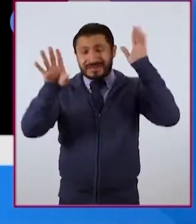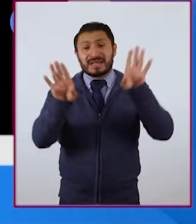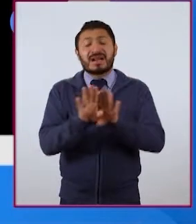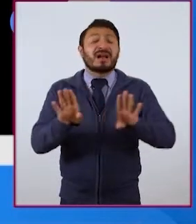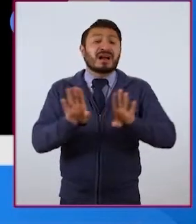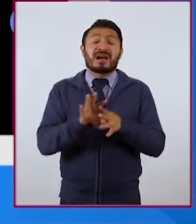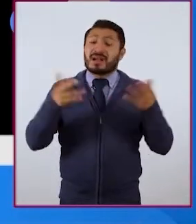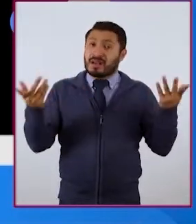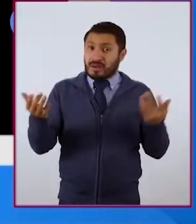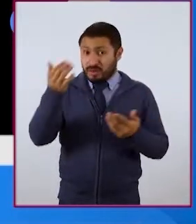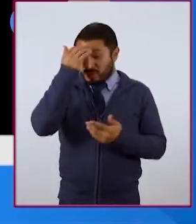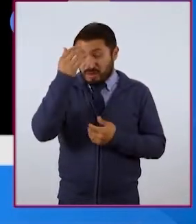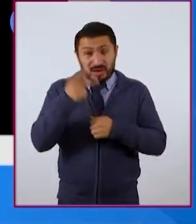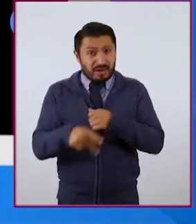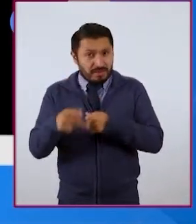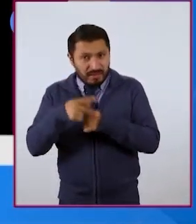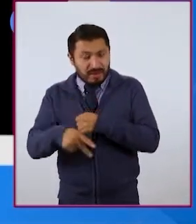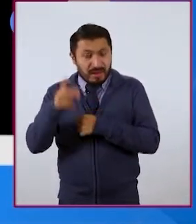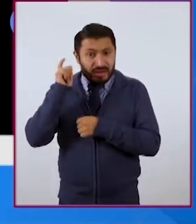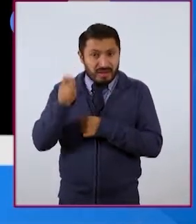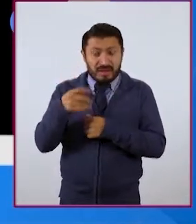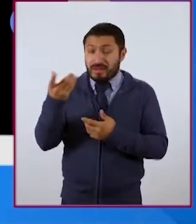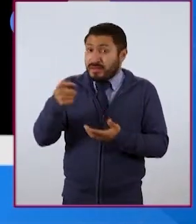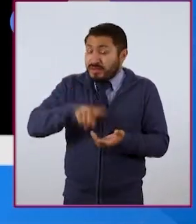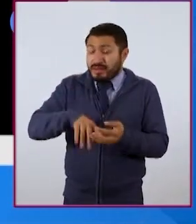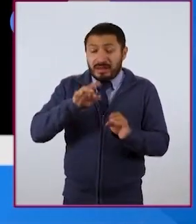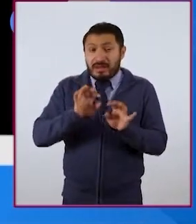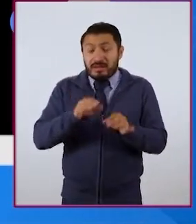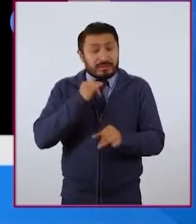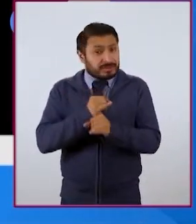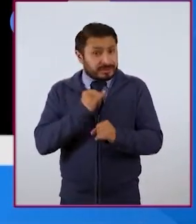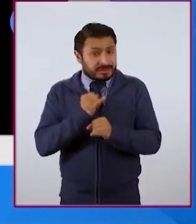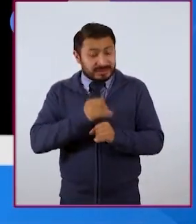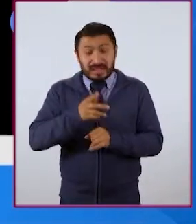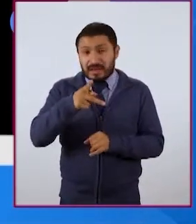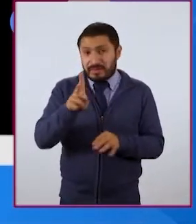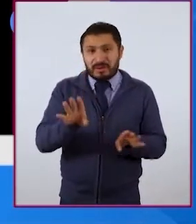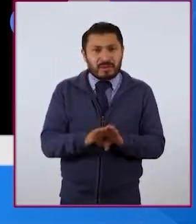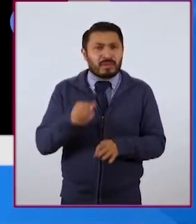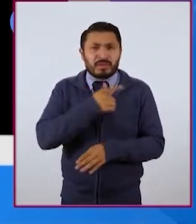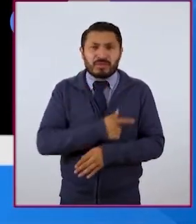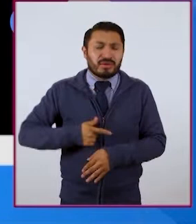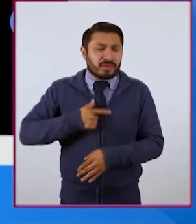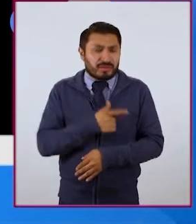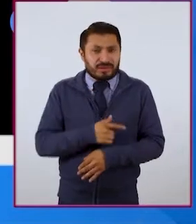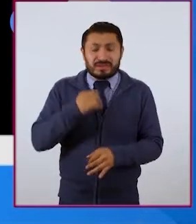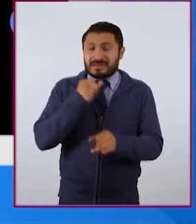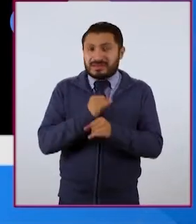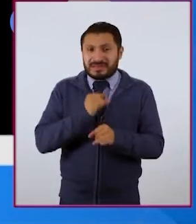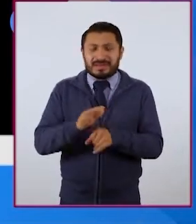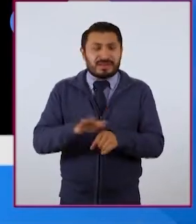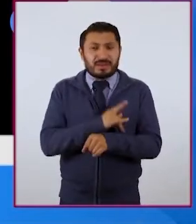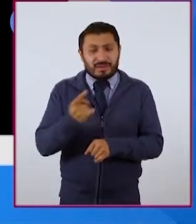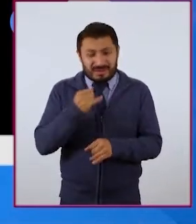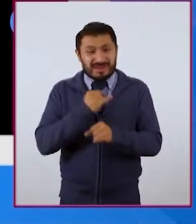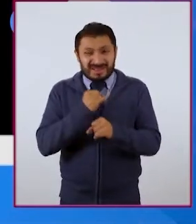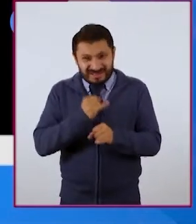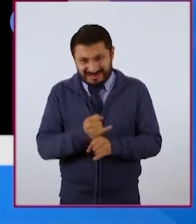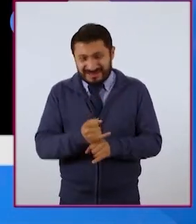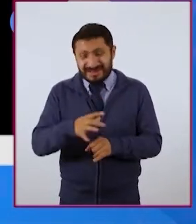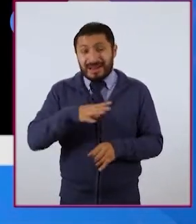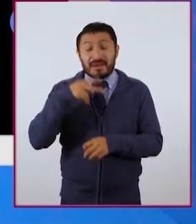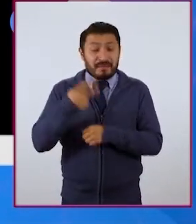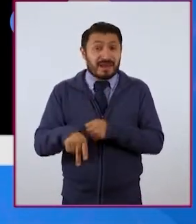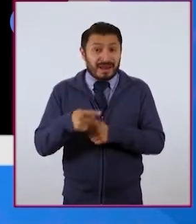conocemos los riesgos que implica estar en internet, pero también cómo podemos gozar de internet, porque internet no es solamente